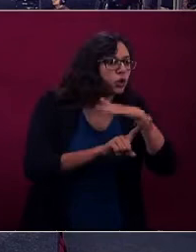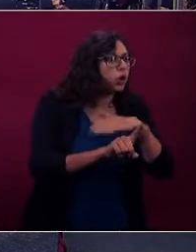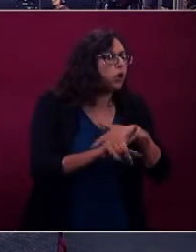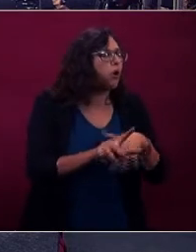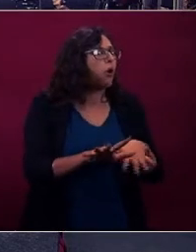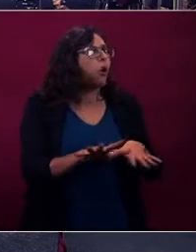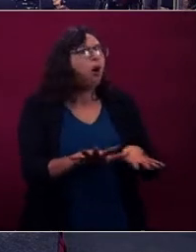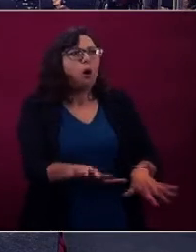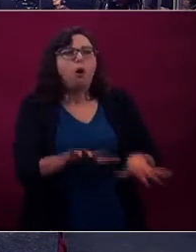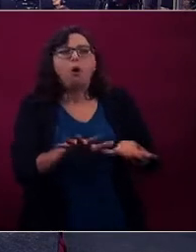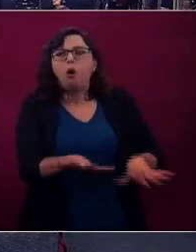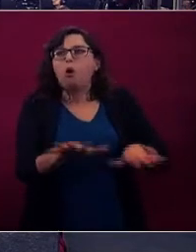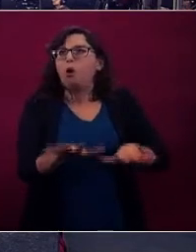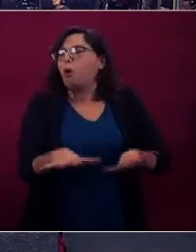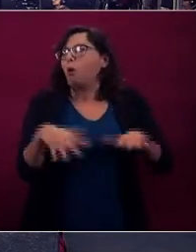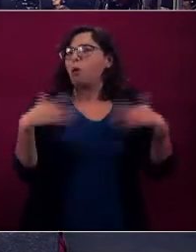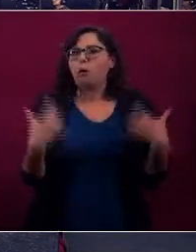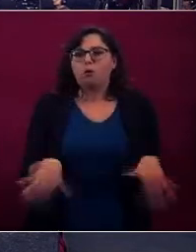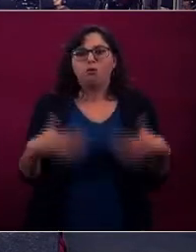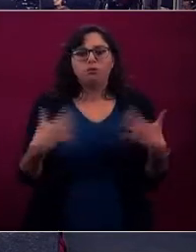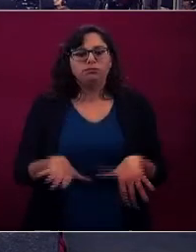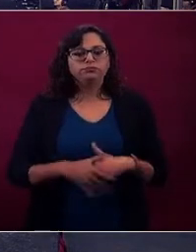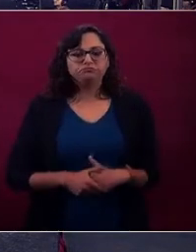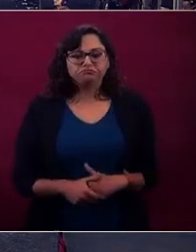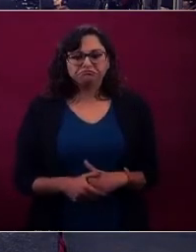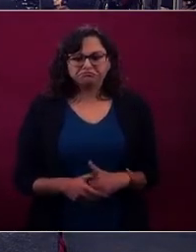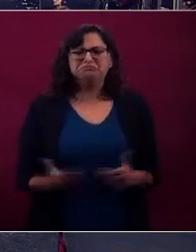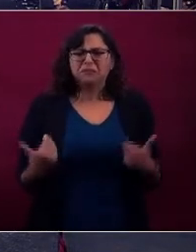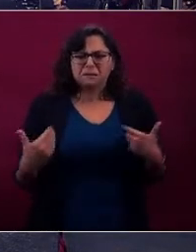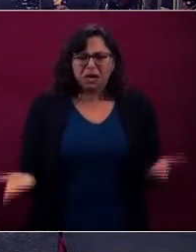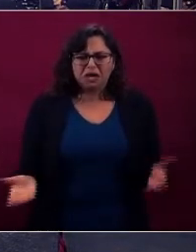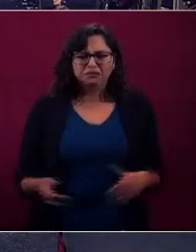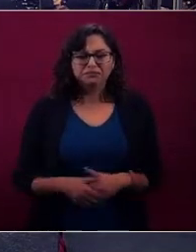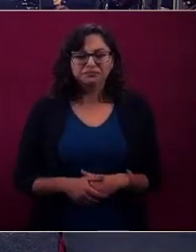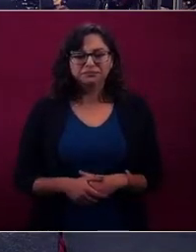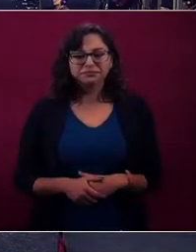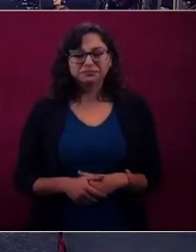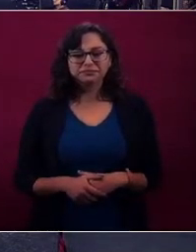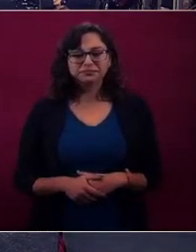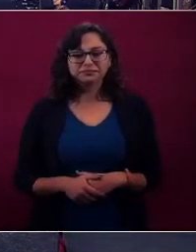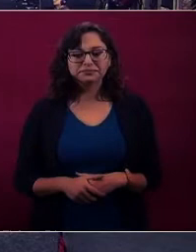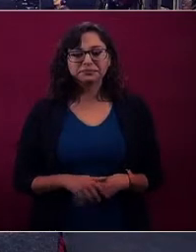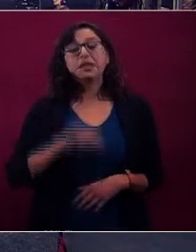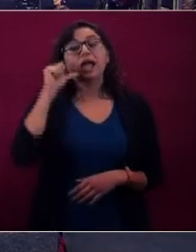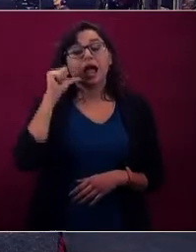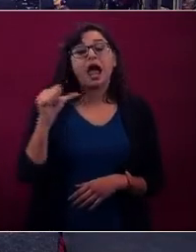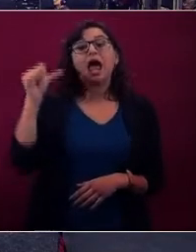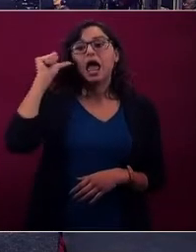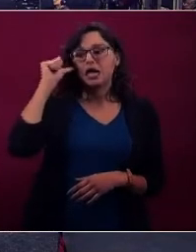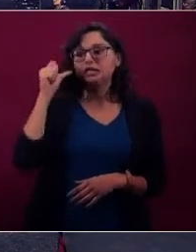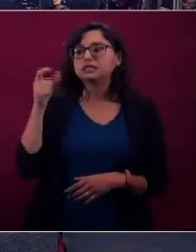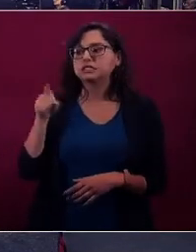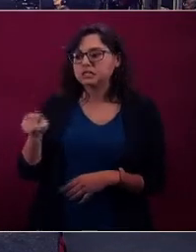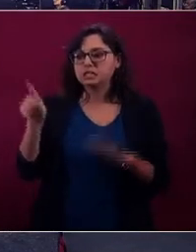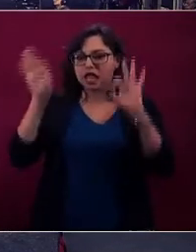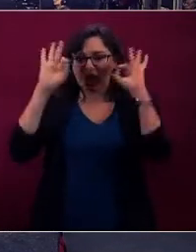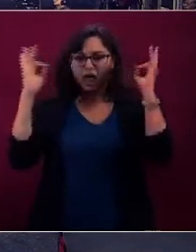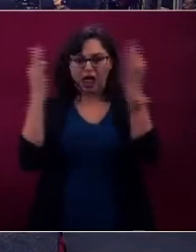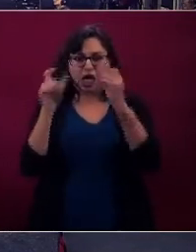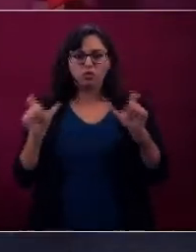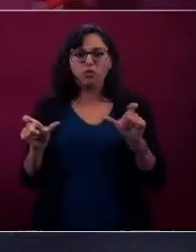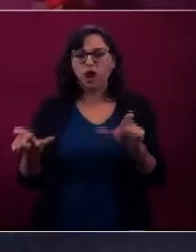Luna con eso. Bueno, ayer en la plática, en la evaluación con aduanas,